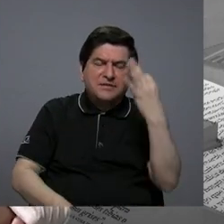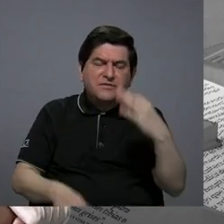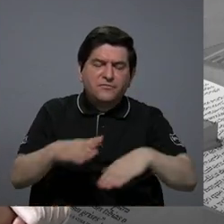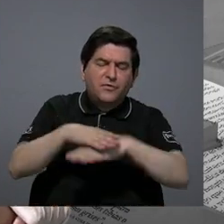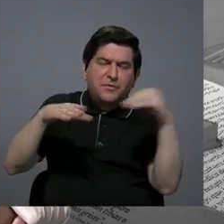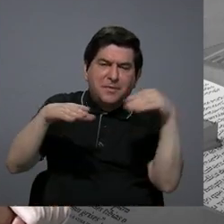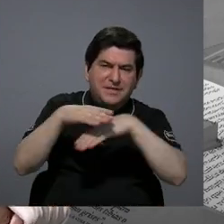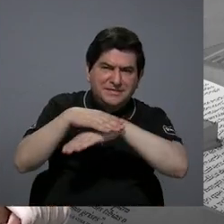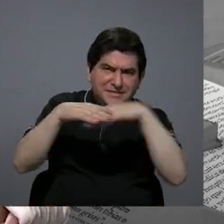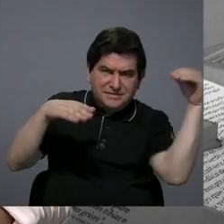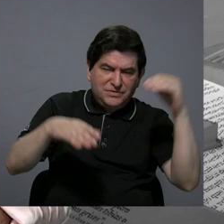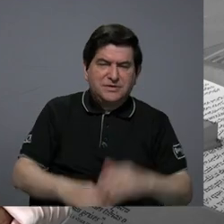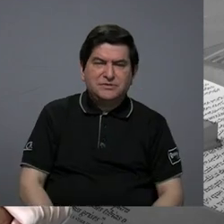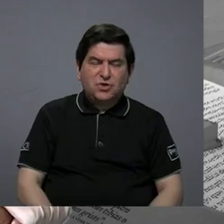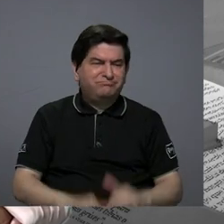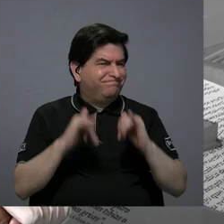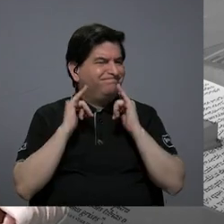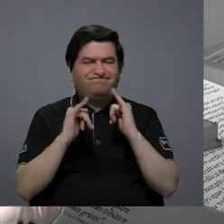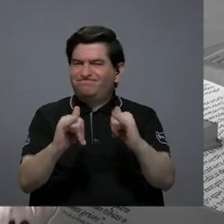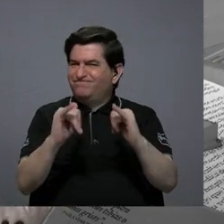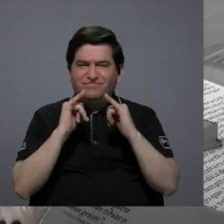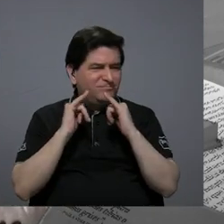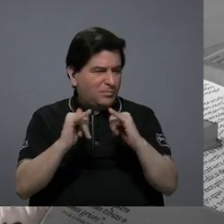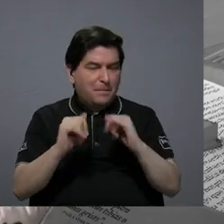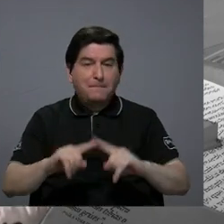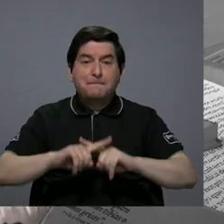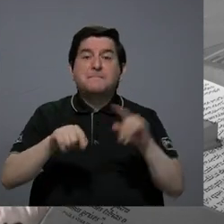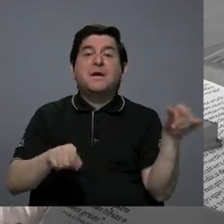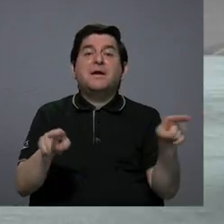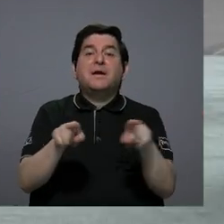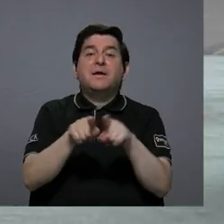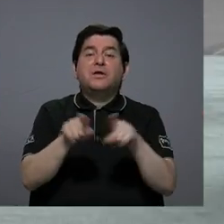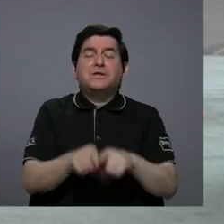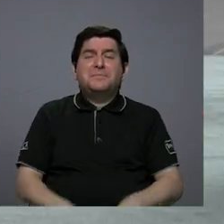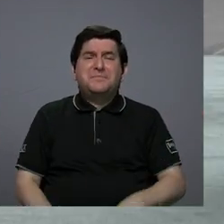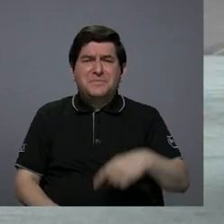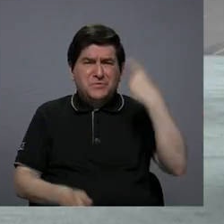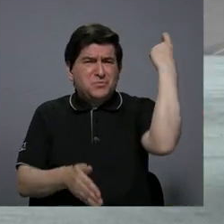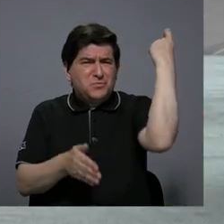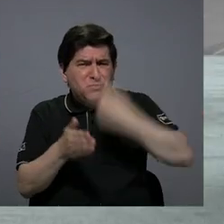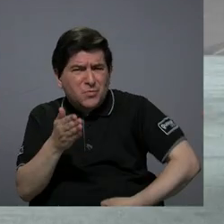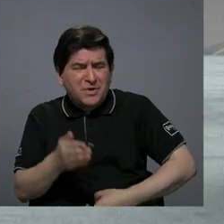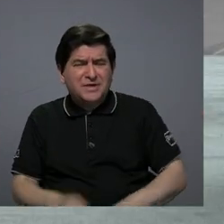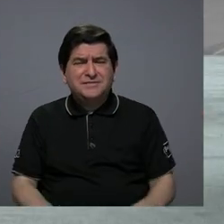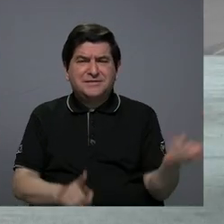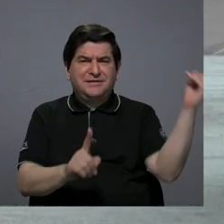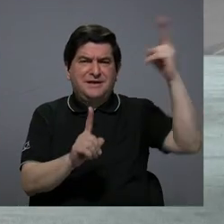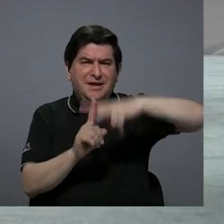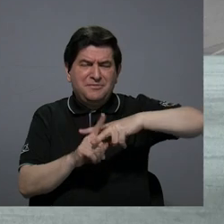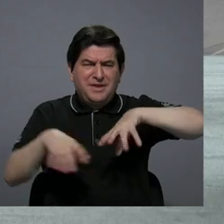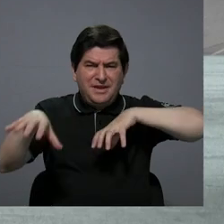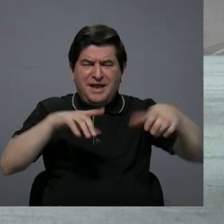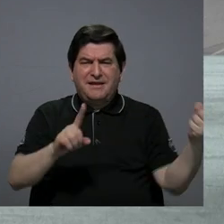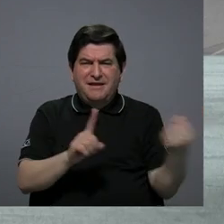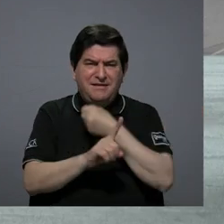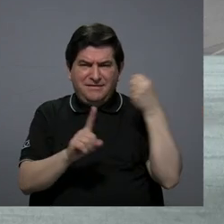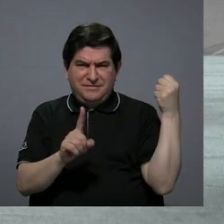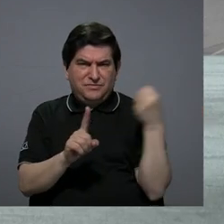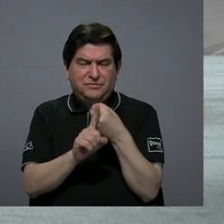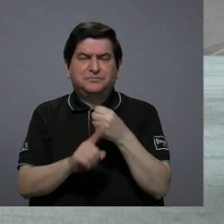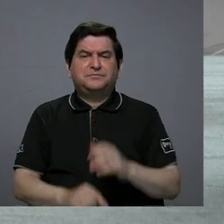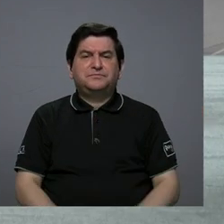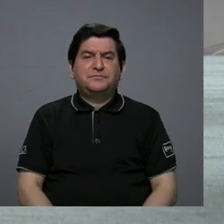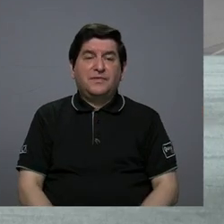exclusión, la desigualdad, pero también la crueldad con que se ejercen los actos de violencia.